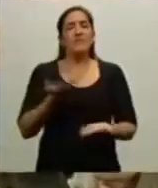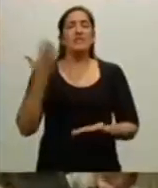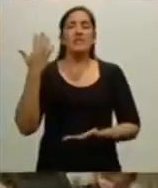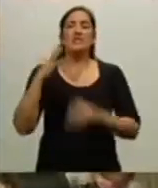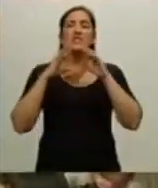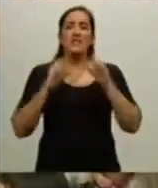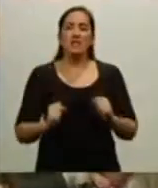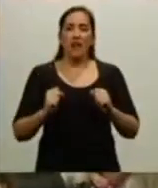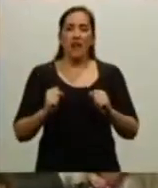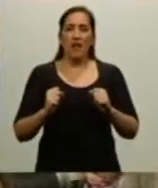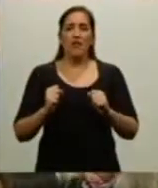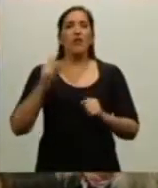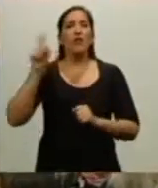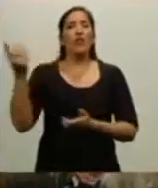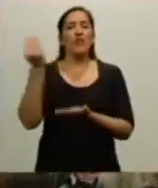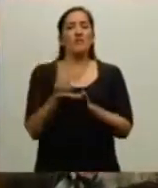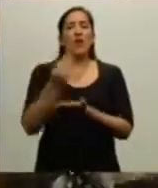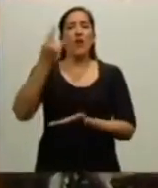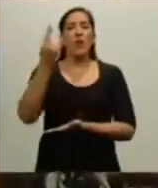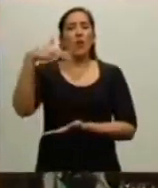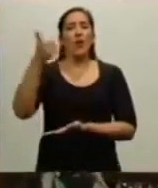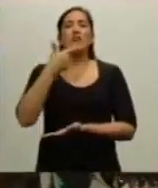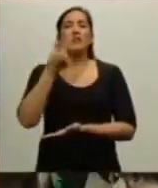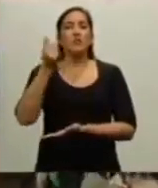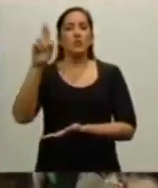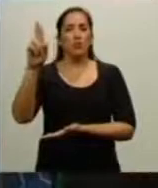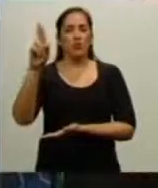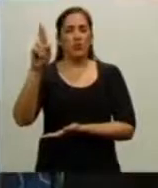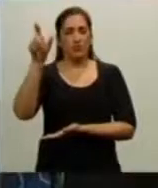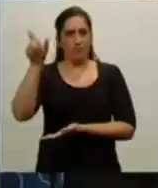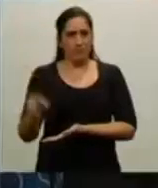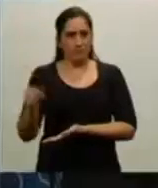de la UNASUR, compañero Alí Rodríguez.